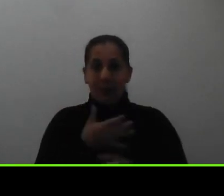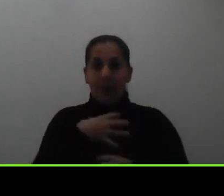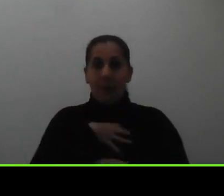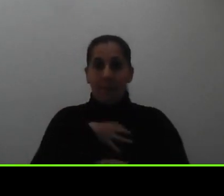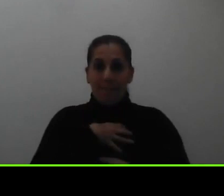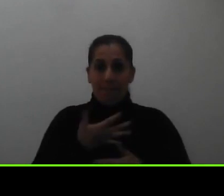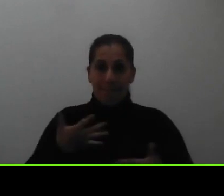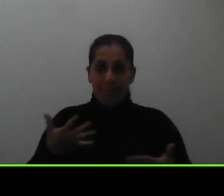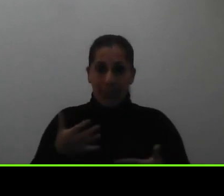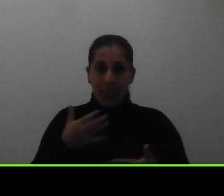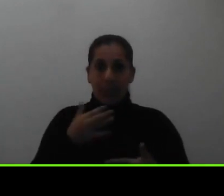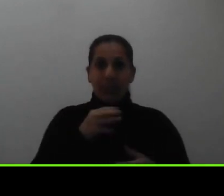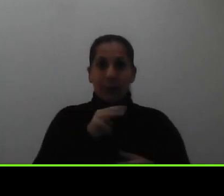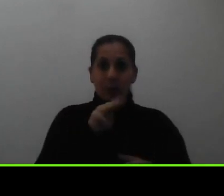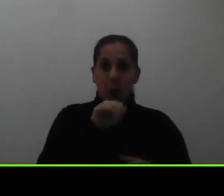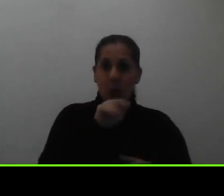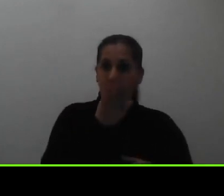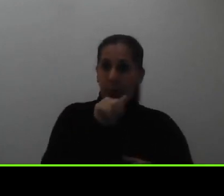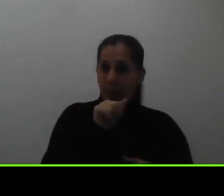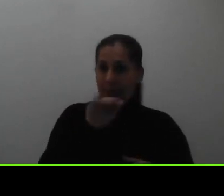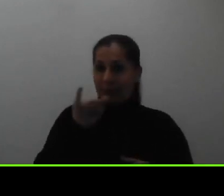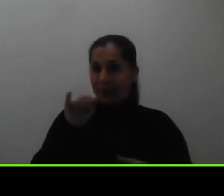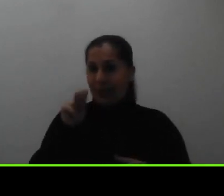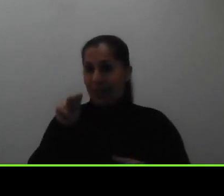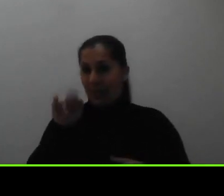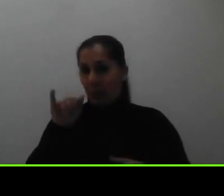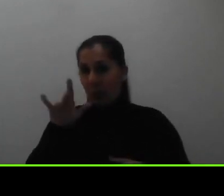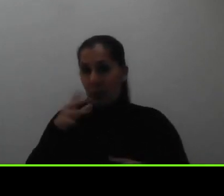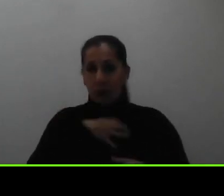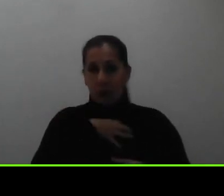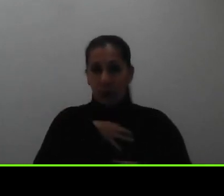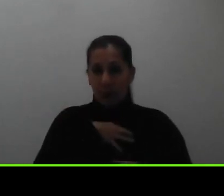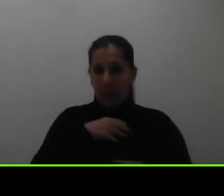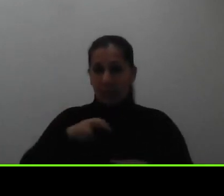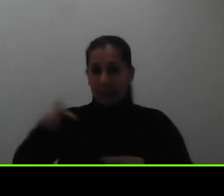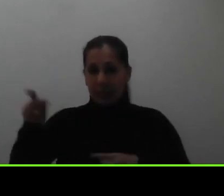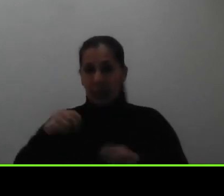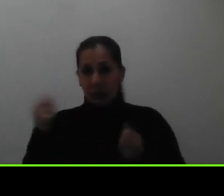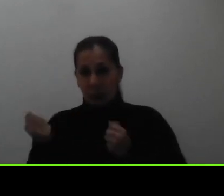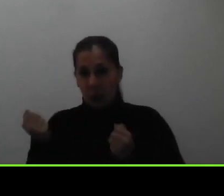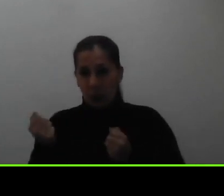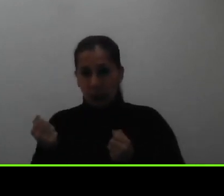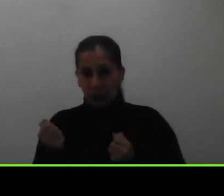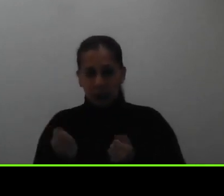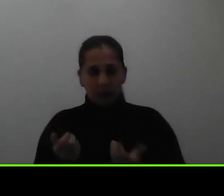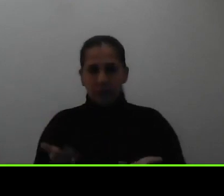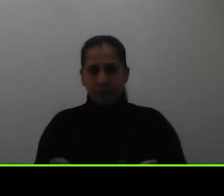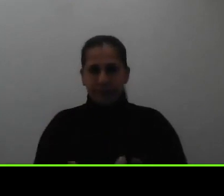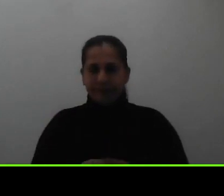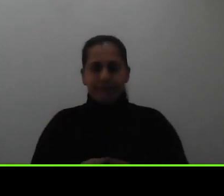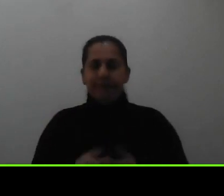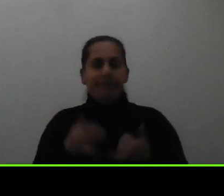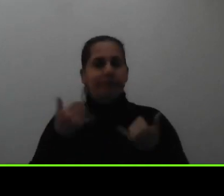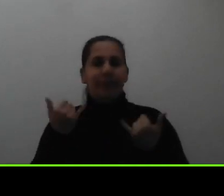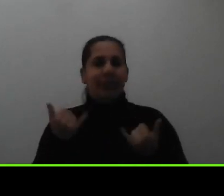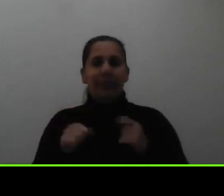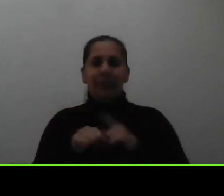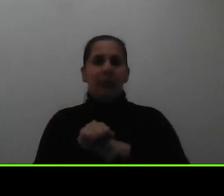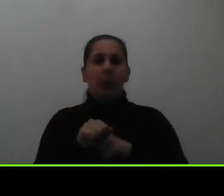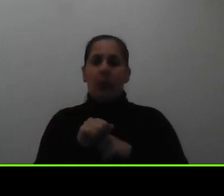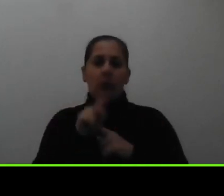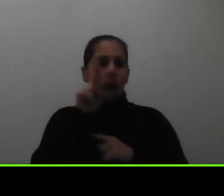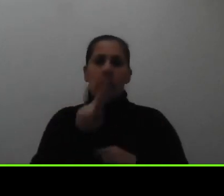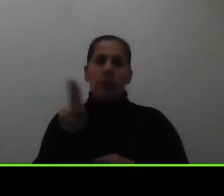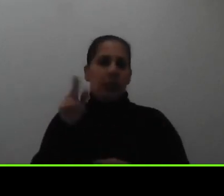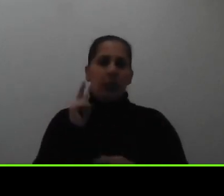inmuebles inmuebles propiedades muebles transporte en este momento ese documento la universidad no lo está